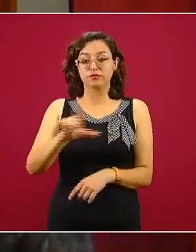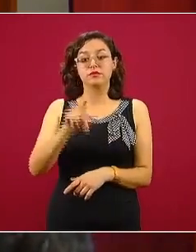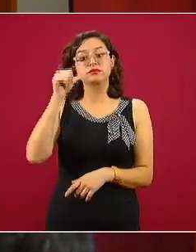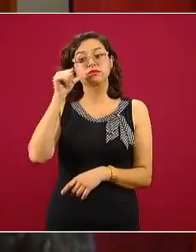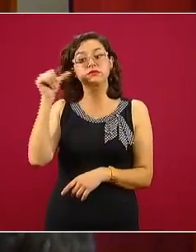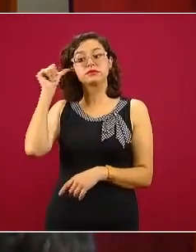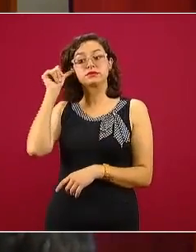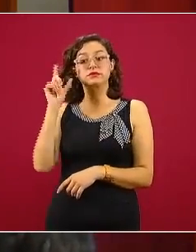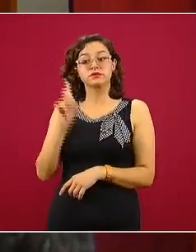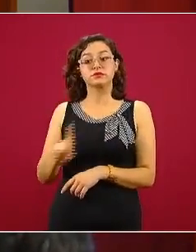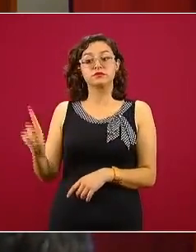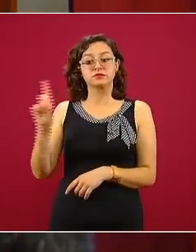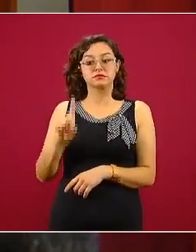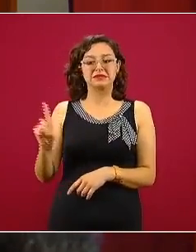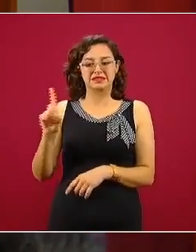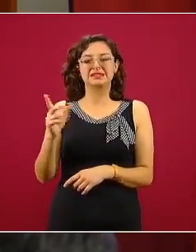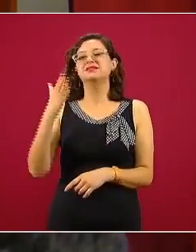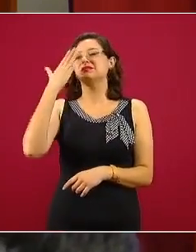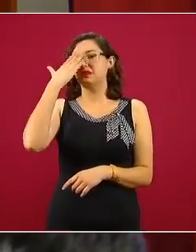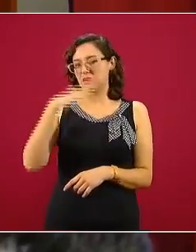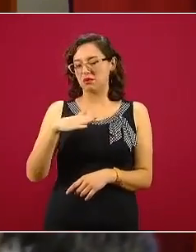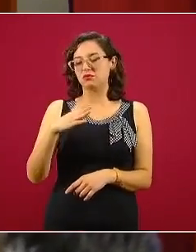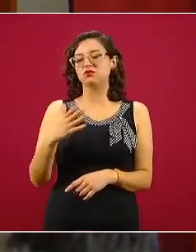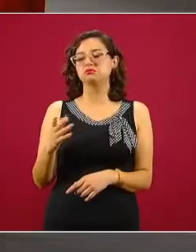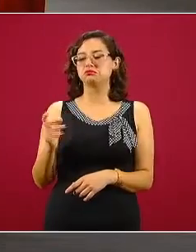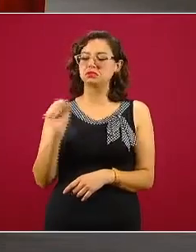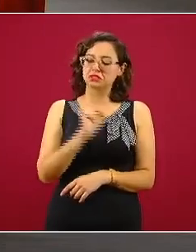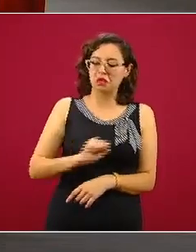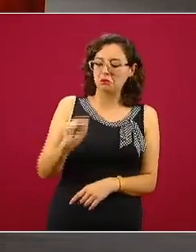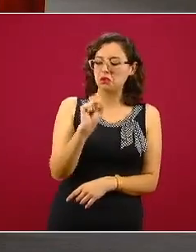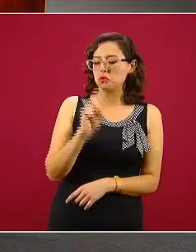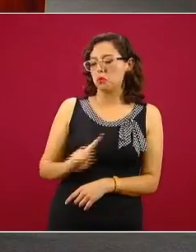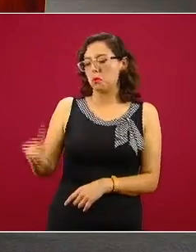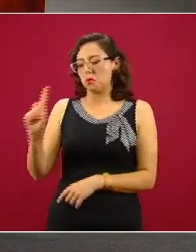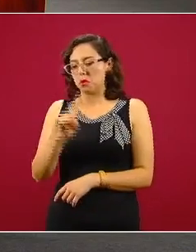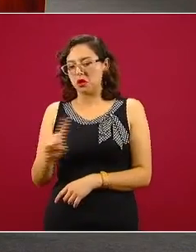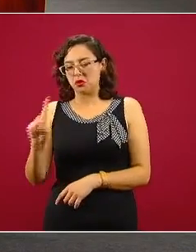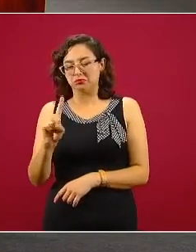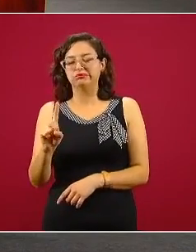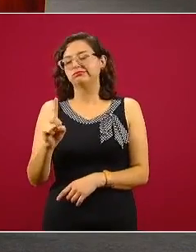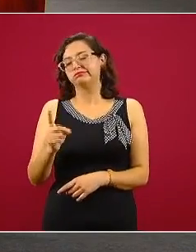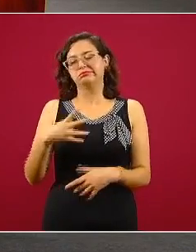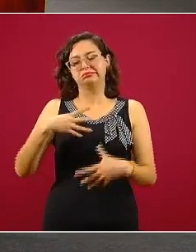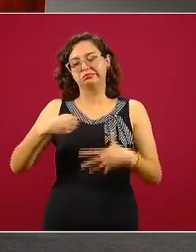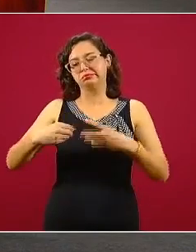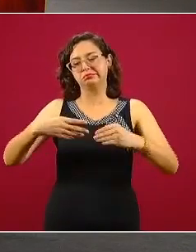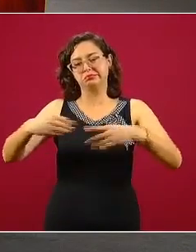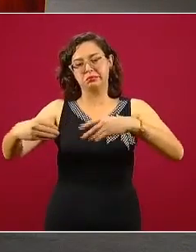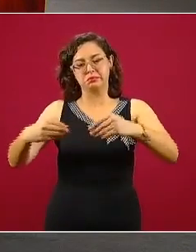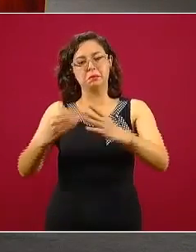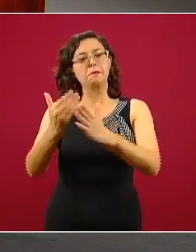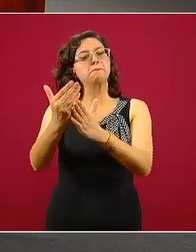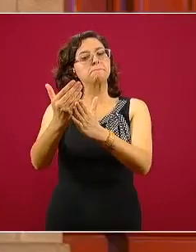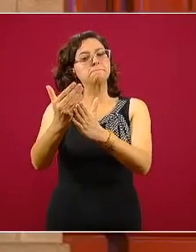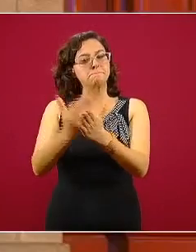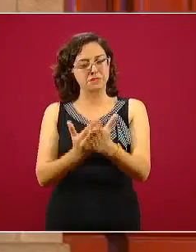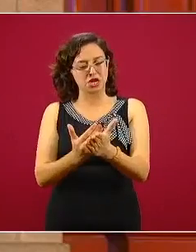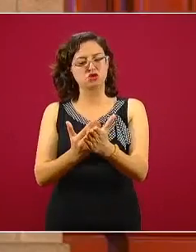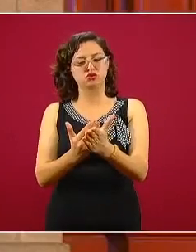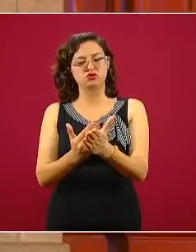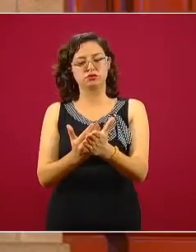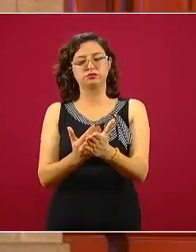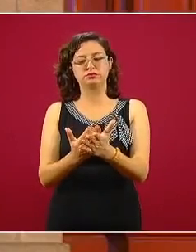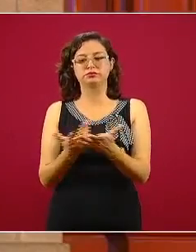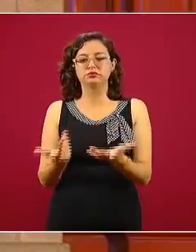domingo, por lo tanto siempre sabemos que durante el fin de semana, sobre todo los domingos, puede disminuir un poco la demanda de